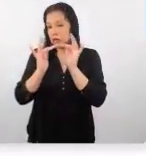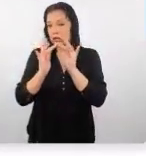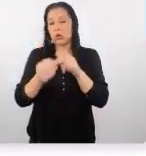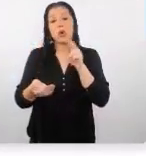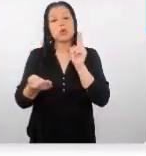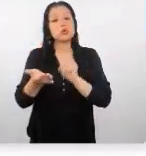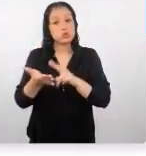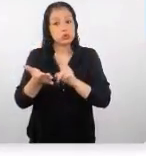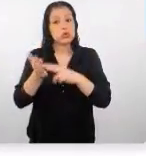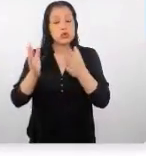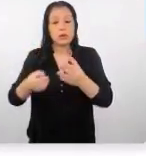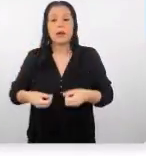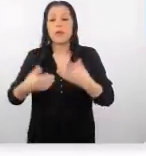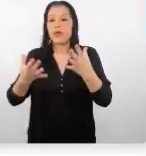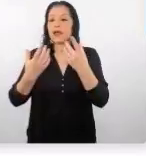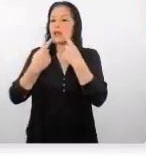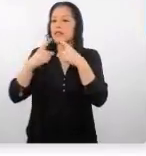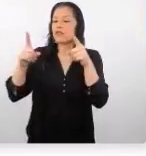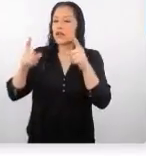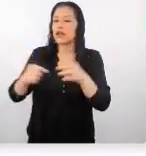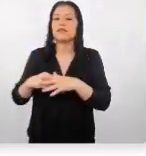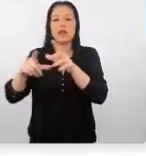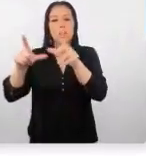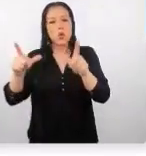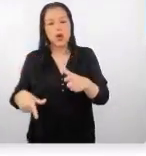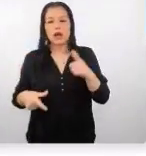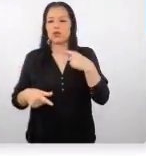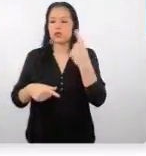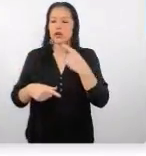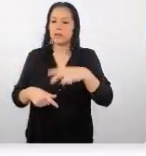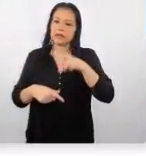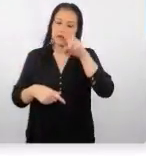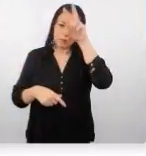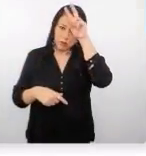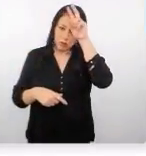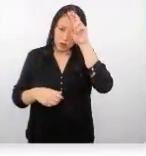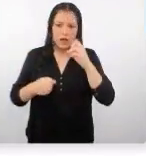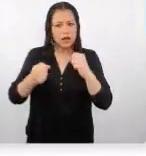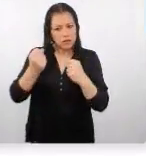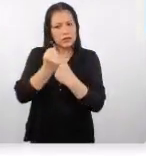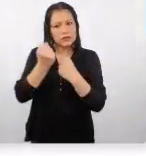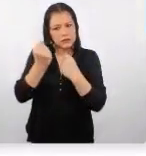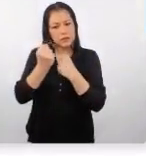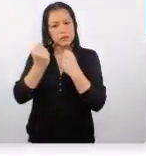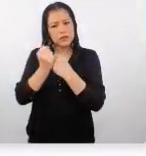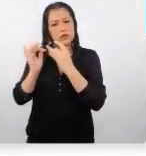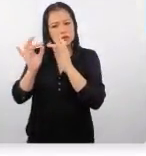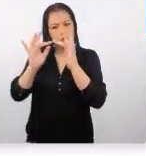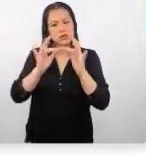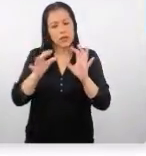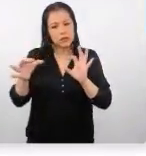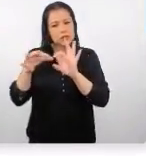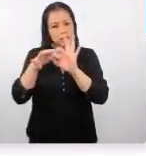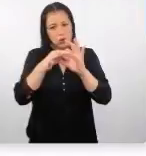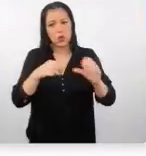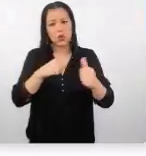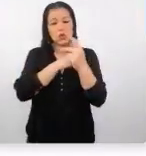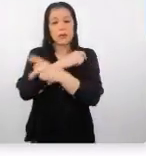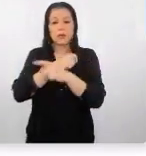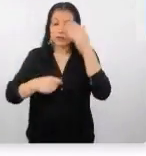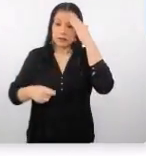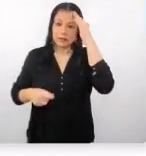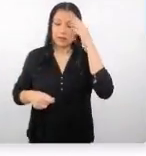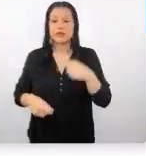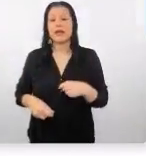ofrecer paquetes que ofrecen diferentes destinos. No solamente Perú, afiancemos un poco esa cadena comercial porque sabemos que este turista